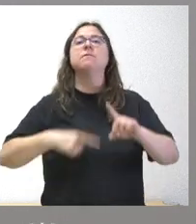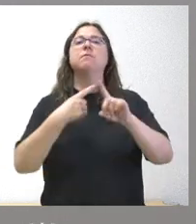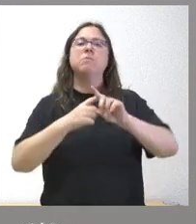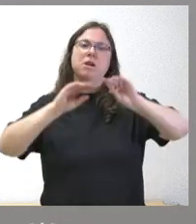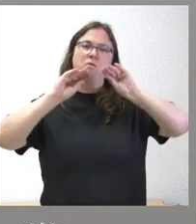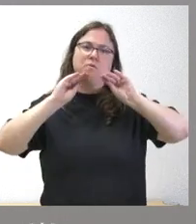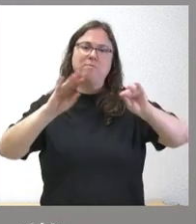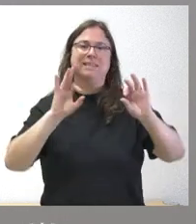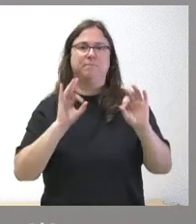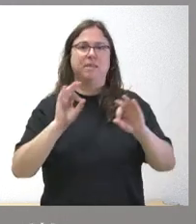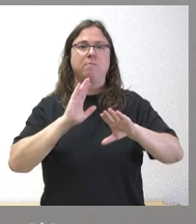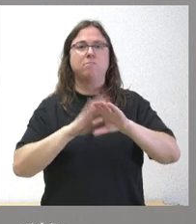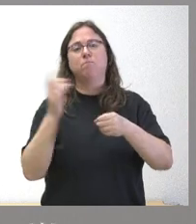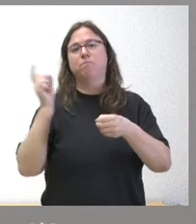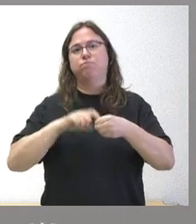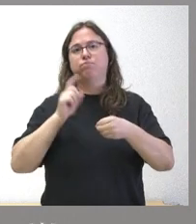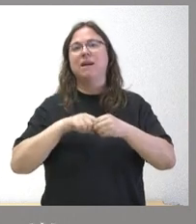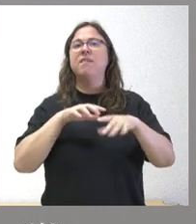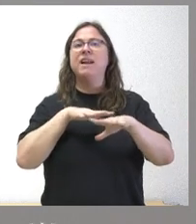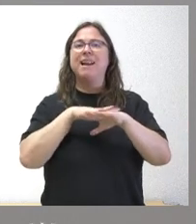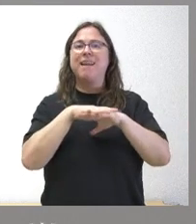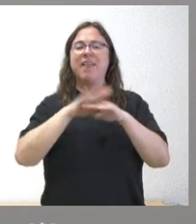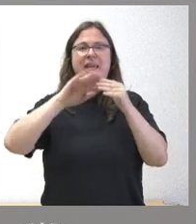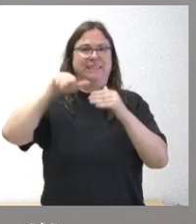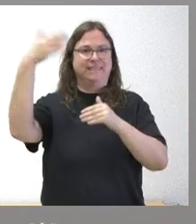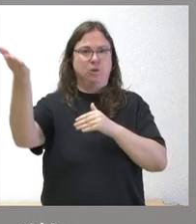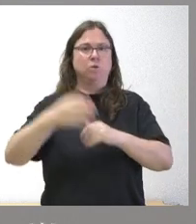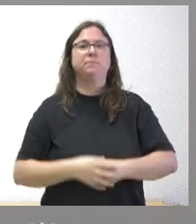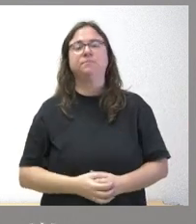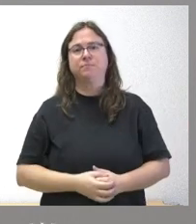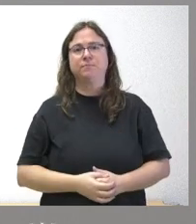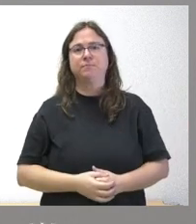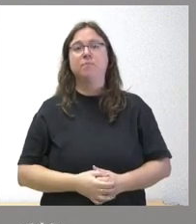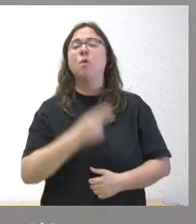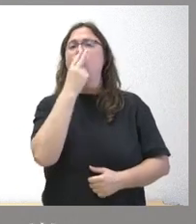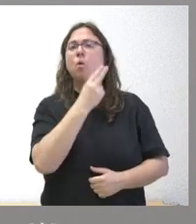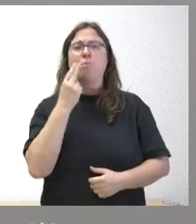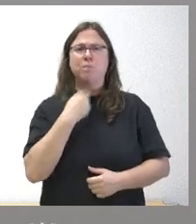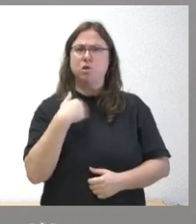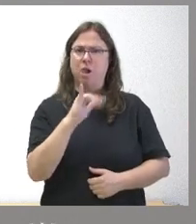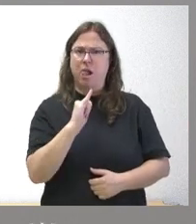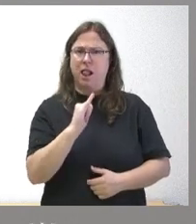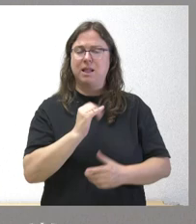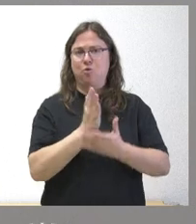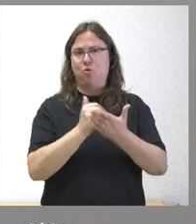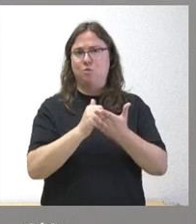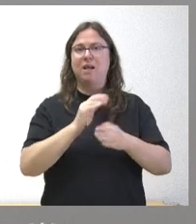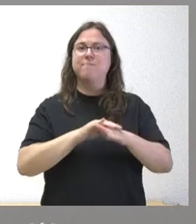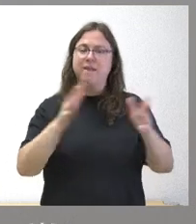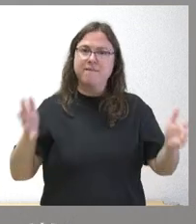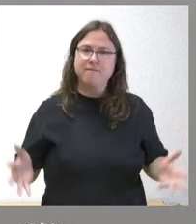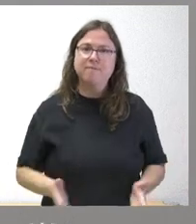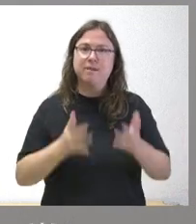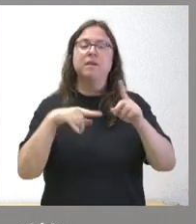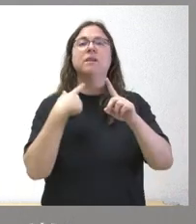especialistas para incorporarse en la red exterior. Tenemos un claro compromiso en nuestra comunidad autónoma para promover y fomentar la